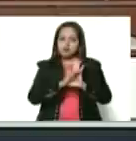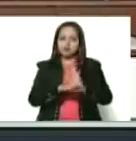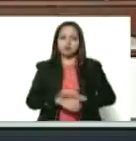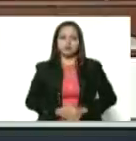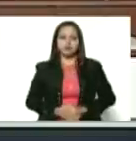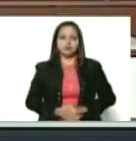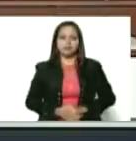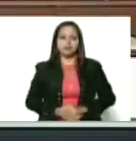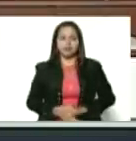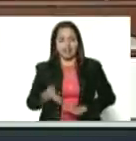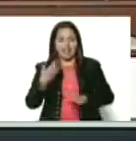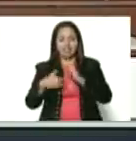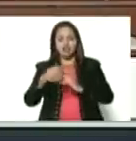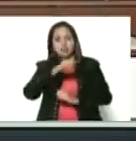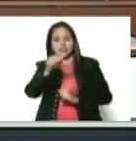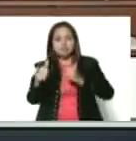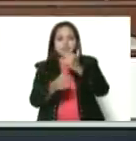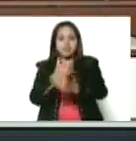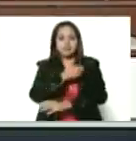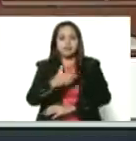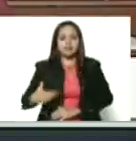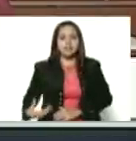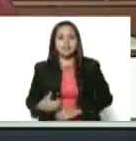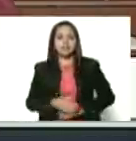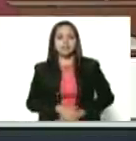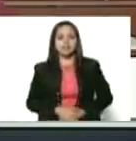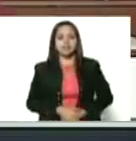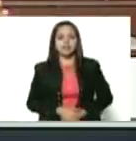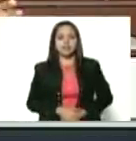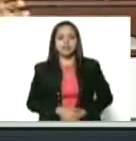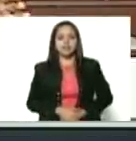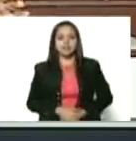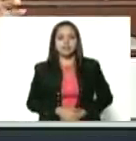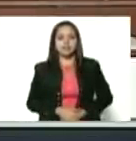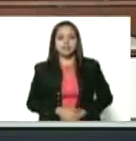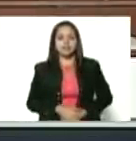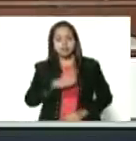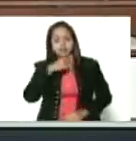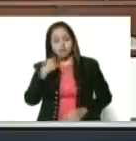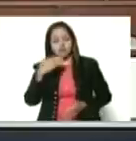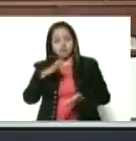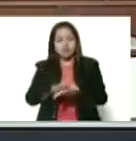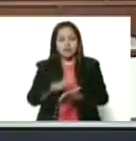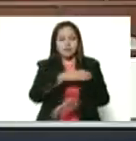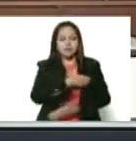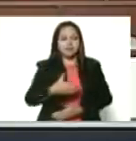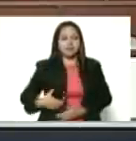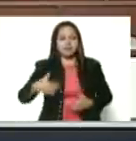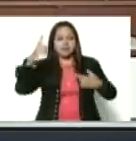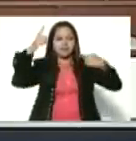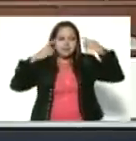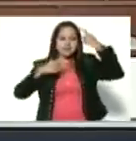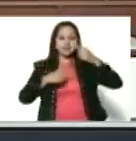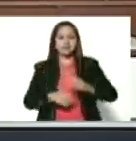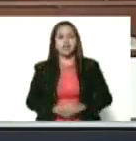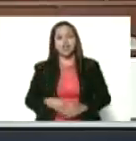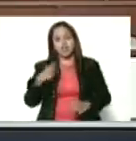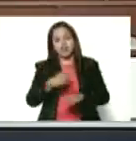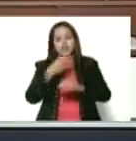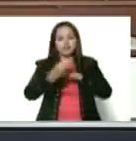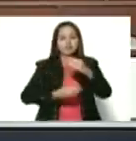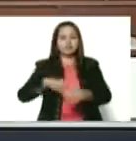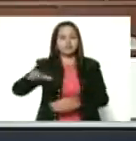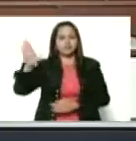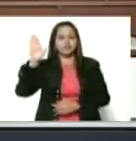vicepresidente de la República ante la falta absoluta del comandante Hugo Chávez, me tocó tomar juramento como